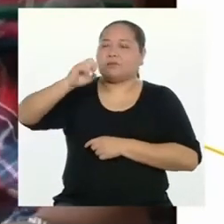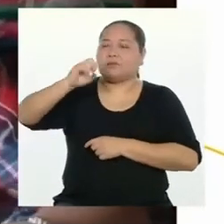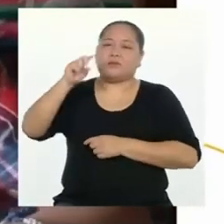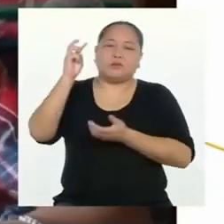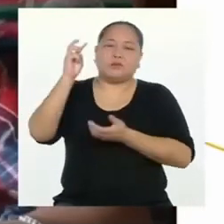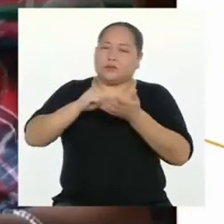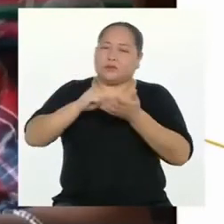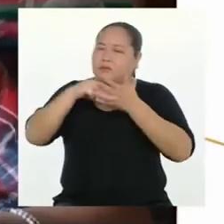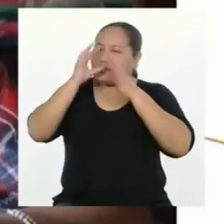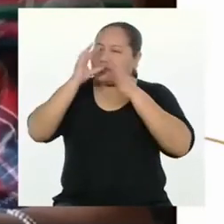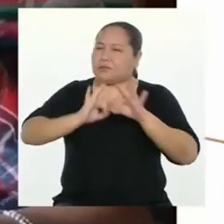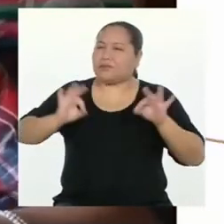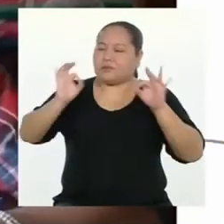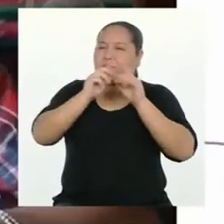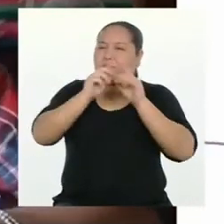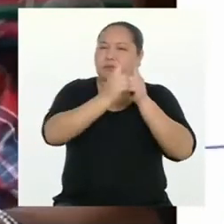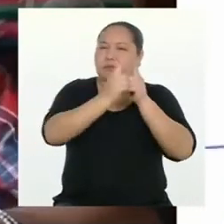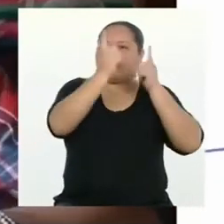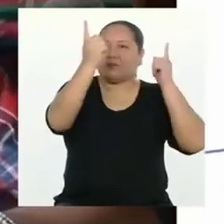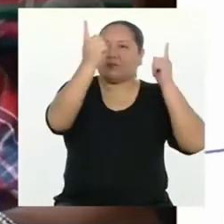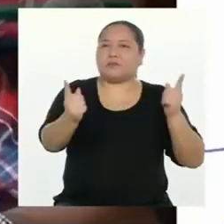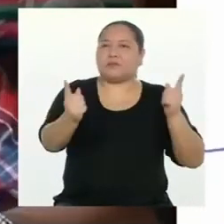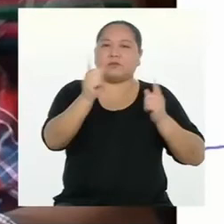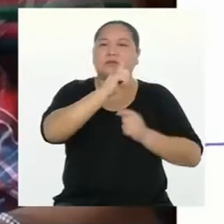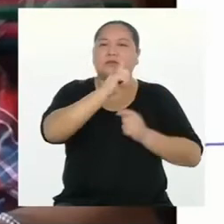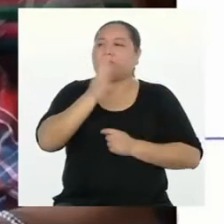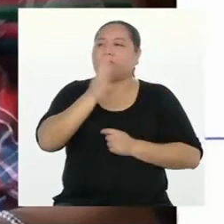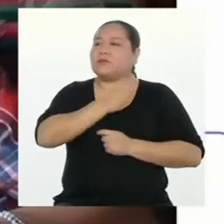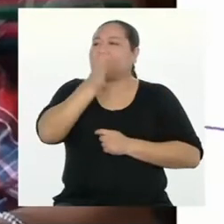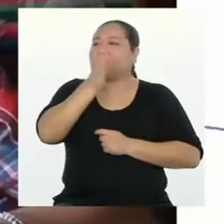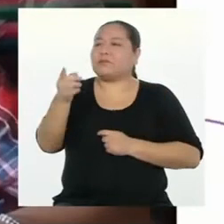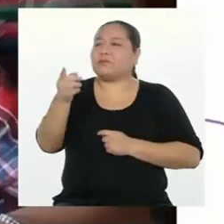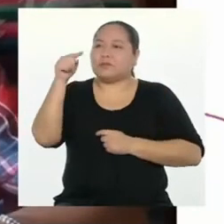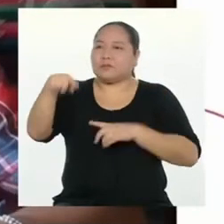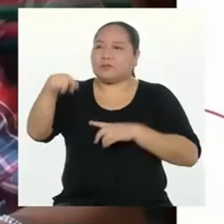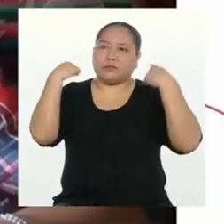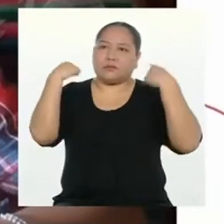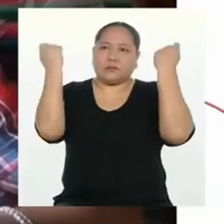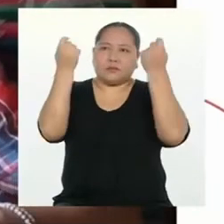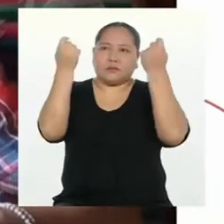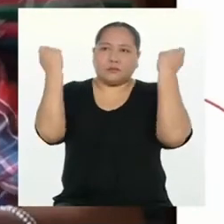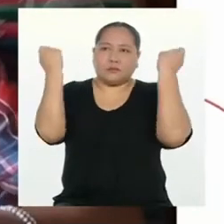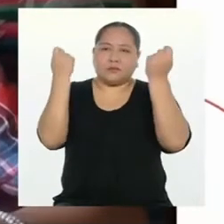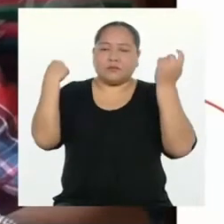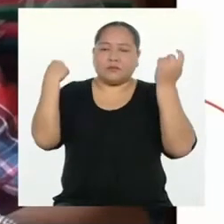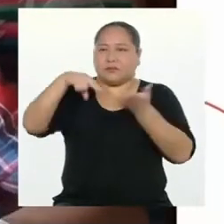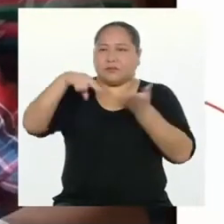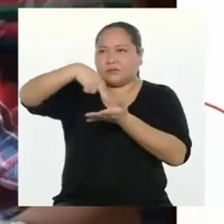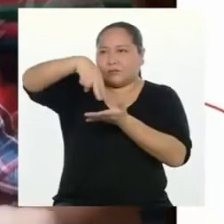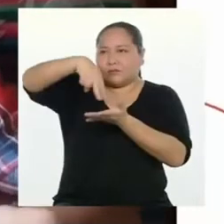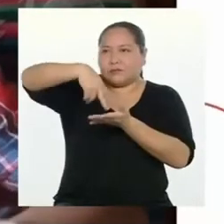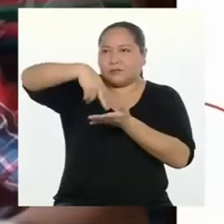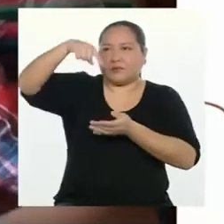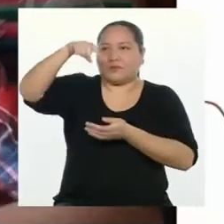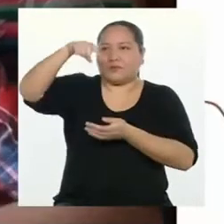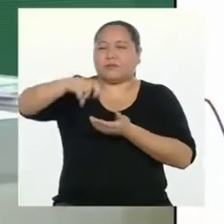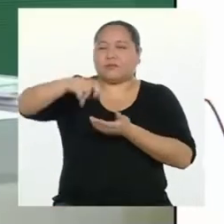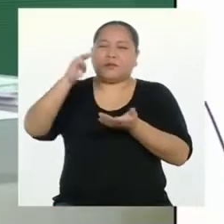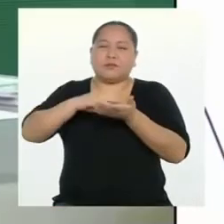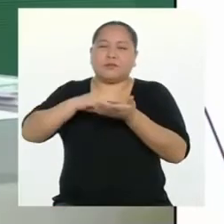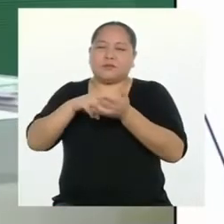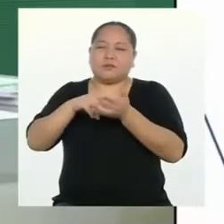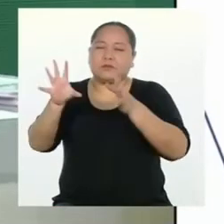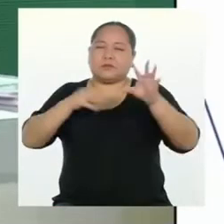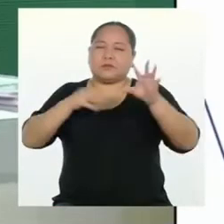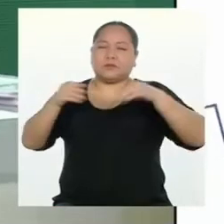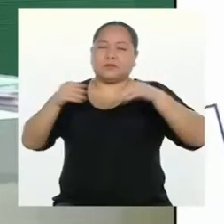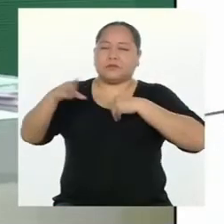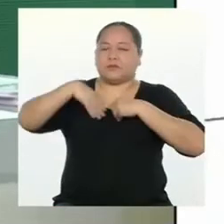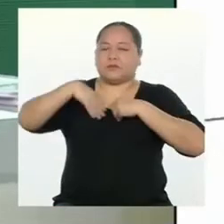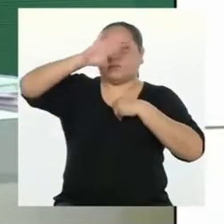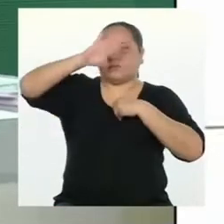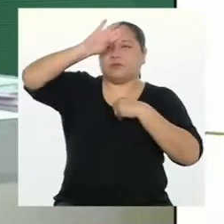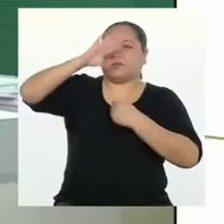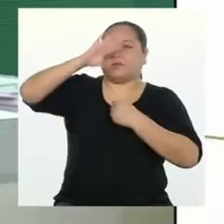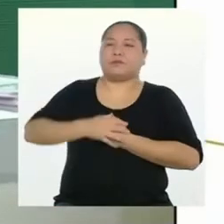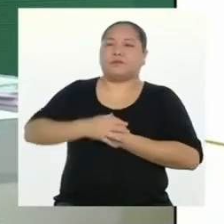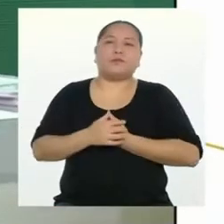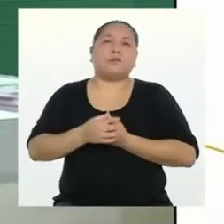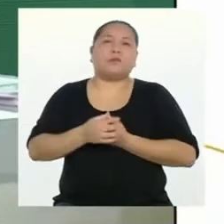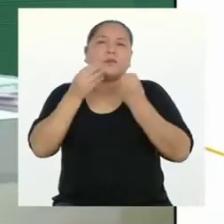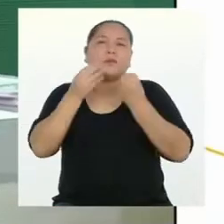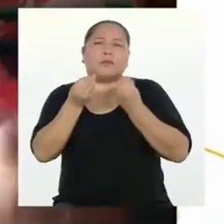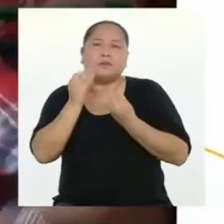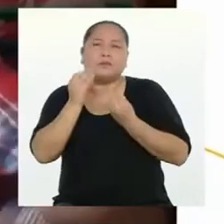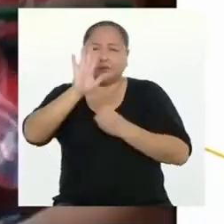el distanciamiento social y de no ir a esas fiestas donde más ahí está el COVID. ¿Cómo han tomado en sus